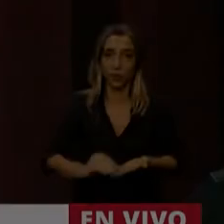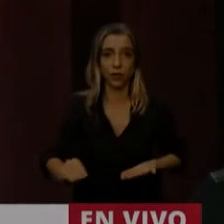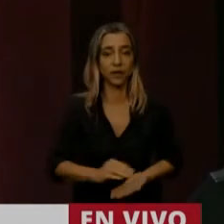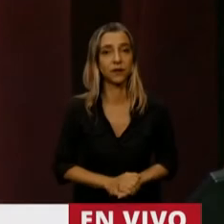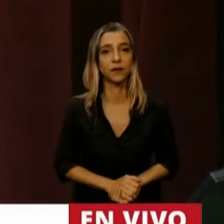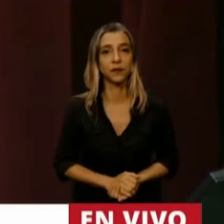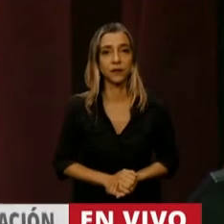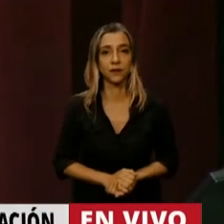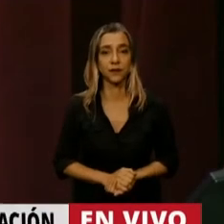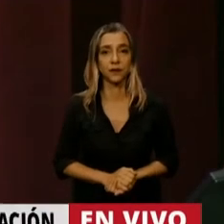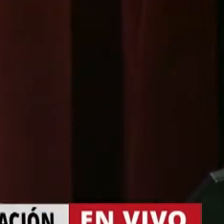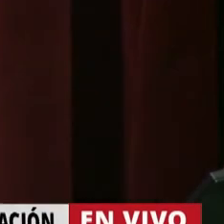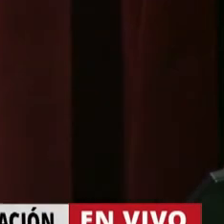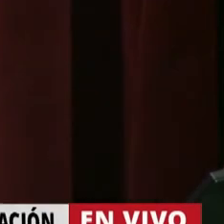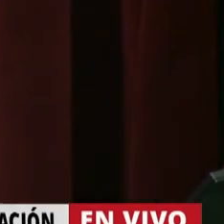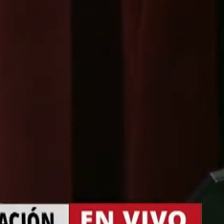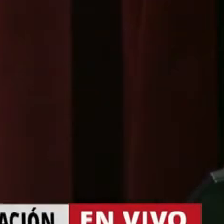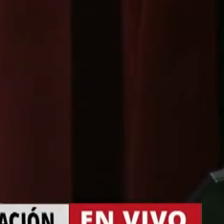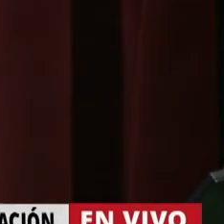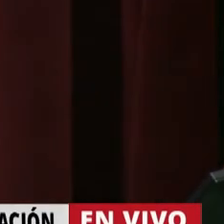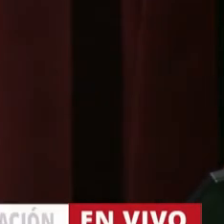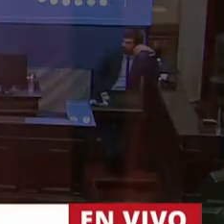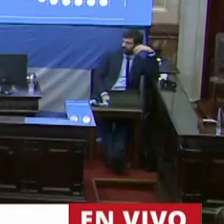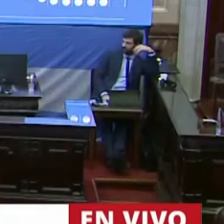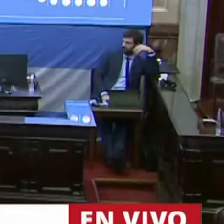El uso de la palabra, la diputada Verónica Caliba.